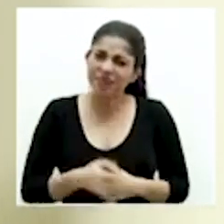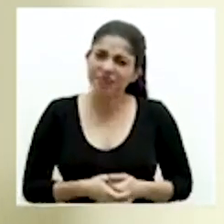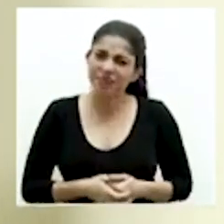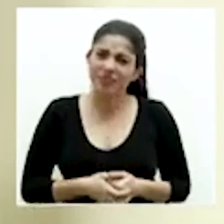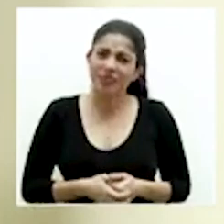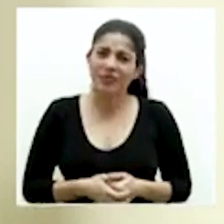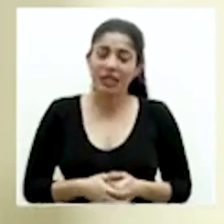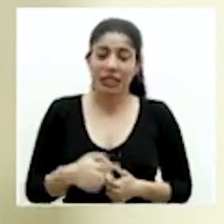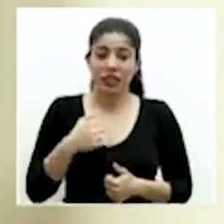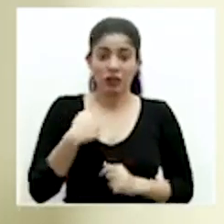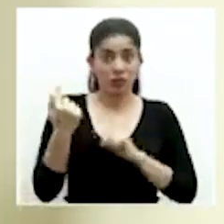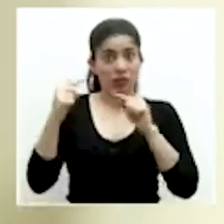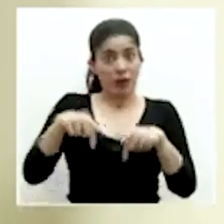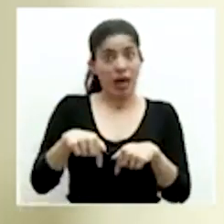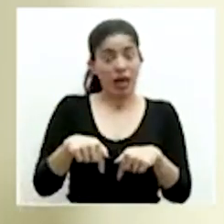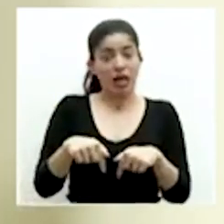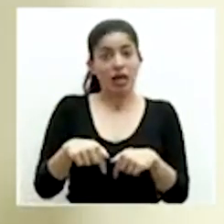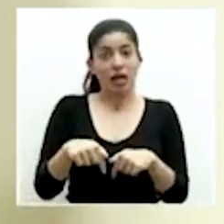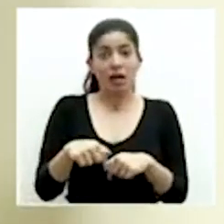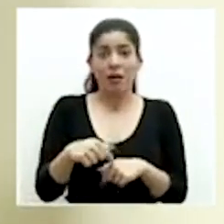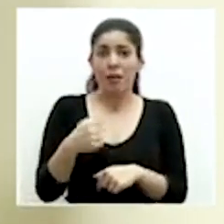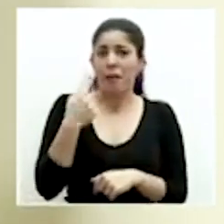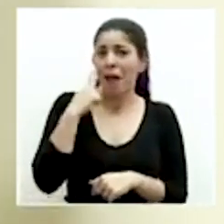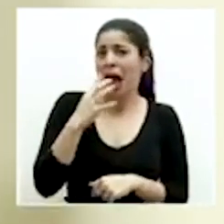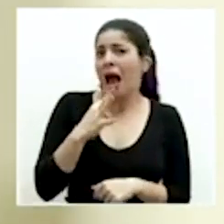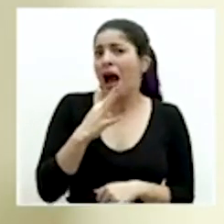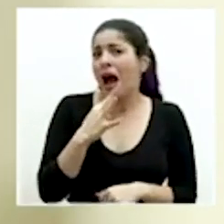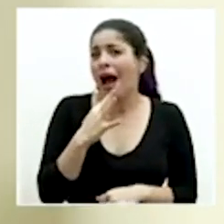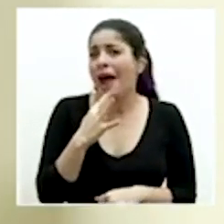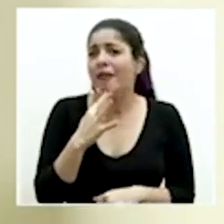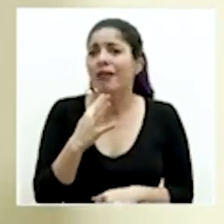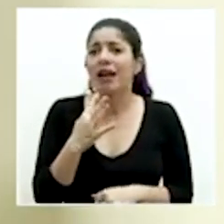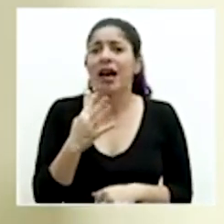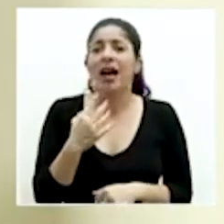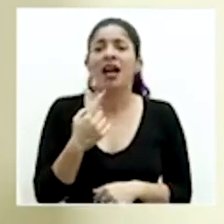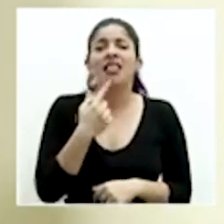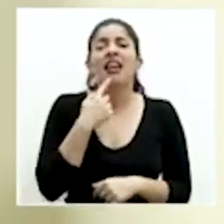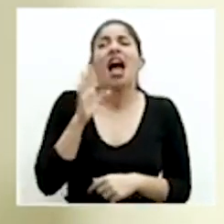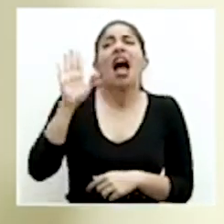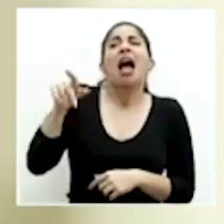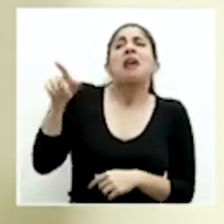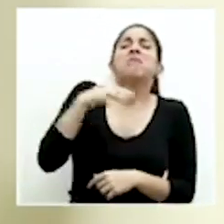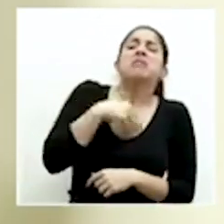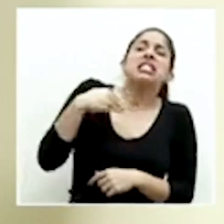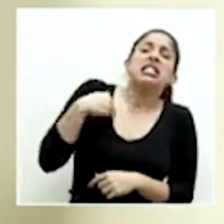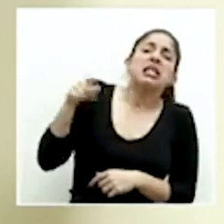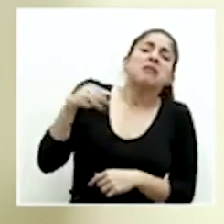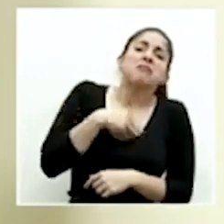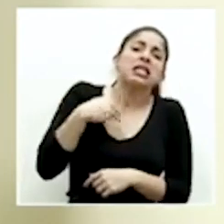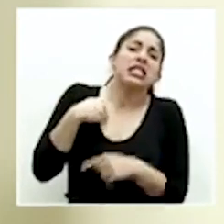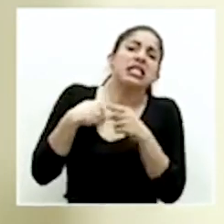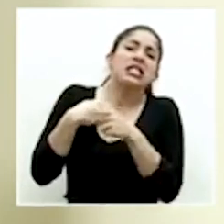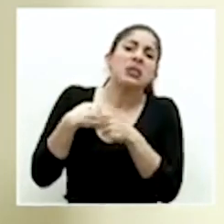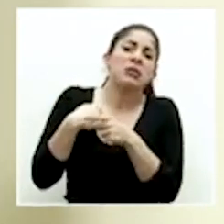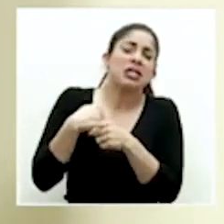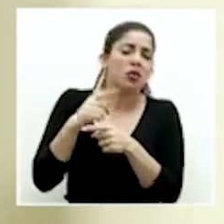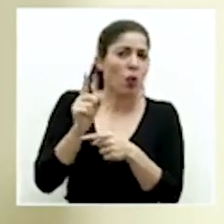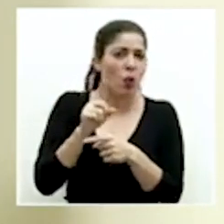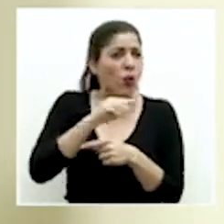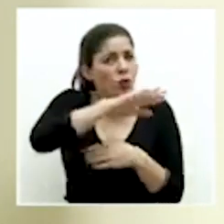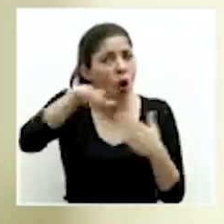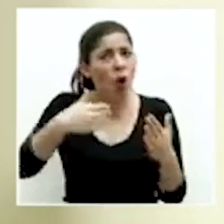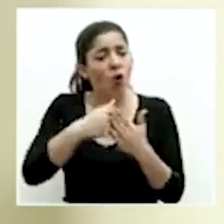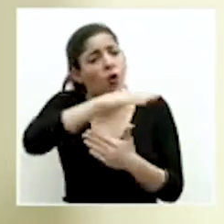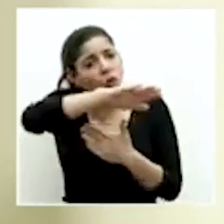Y yo no estoy aquí hablando para que digan, es que el ministro aquí, es que el ministro acá, es que somos todos, es que todos